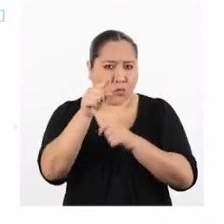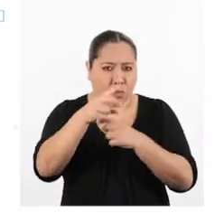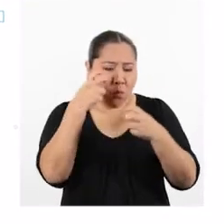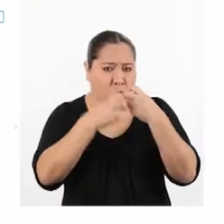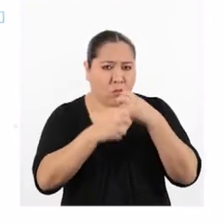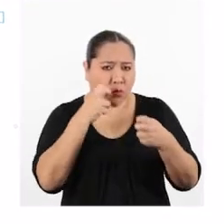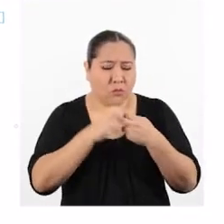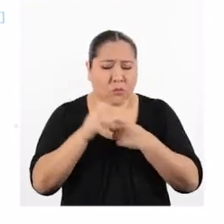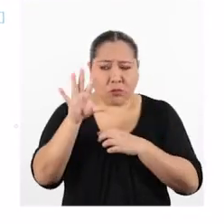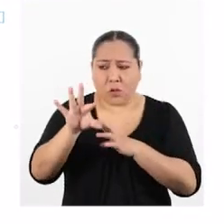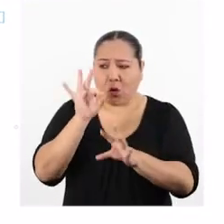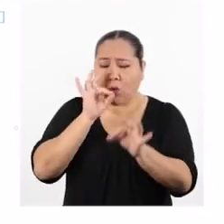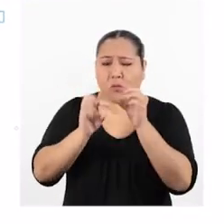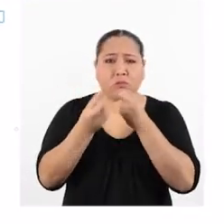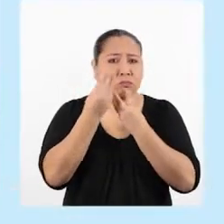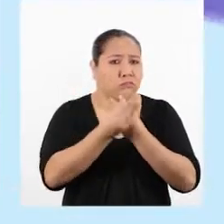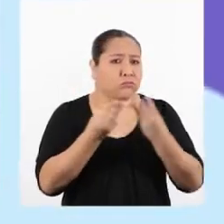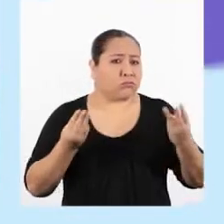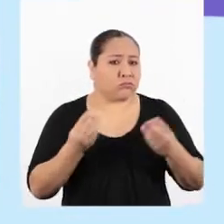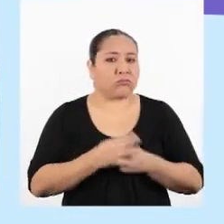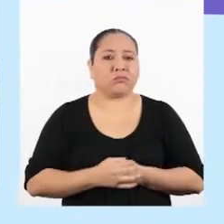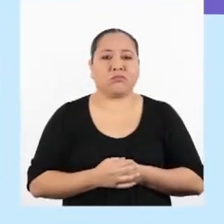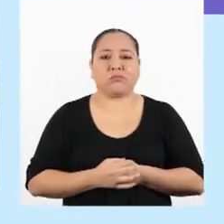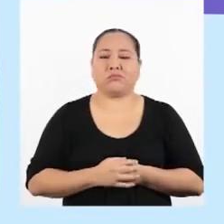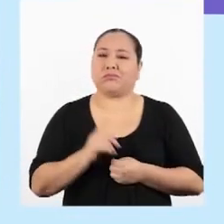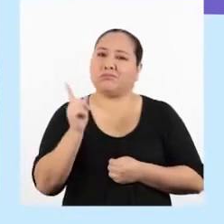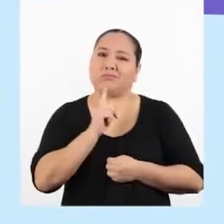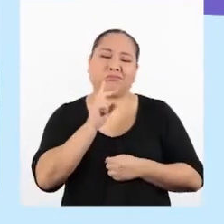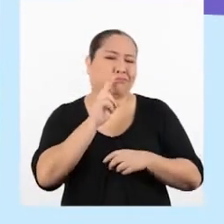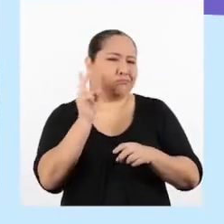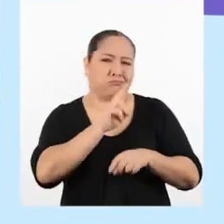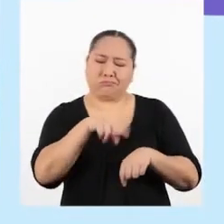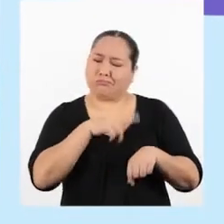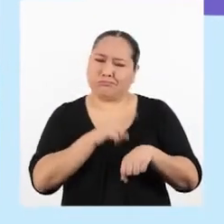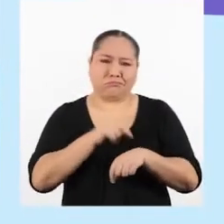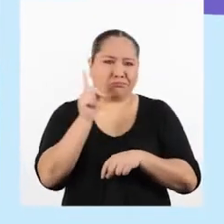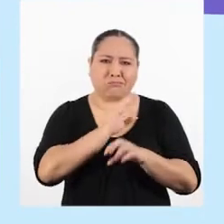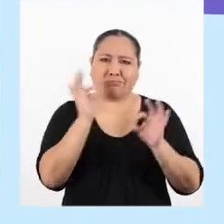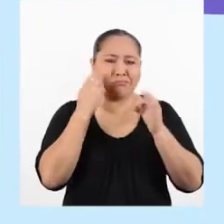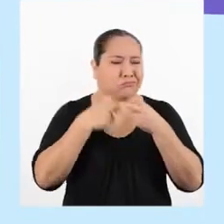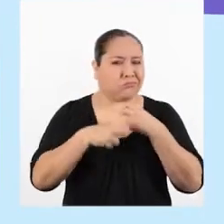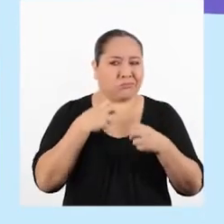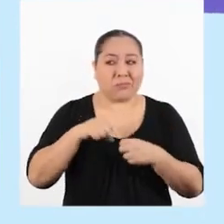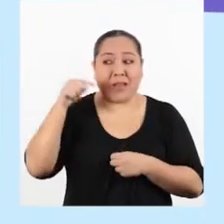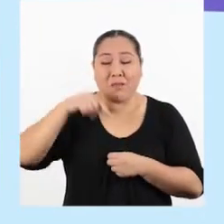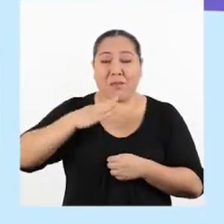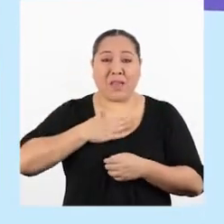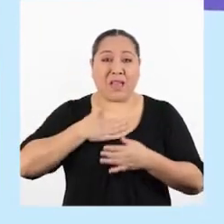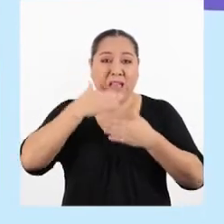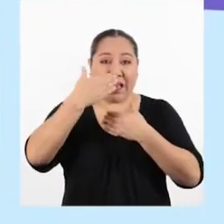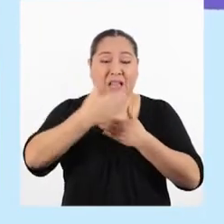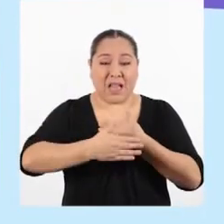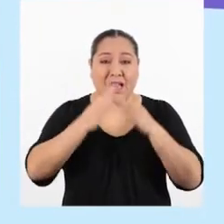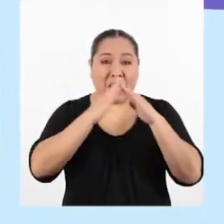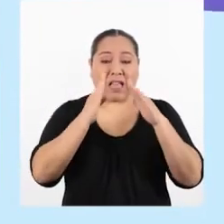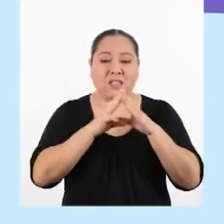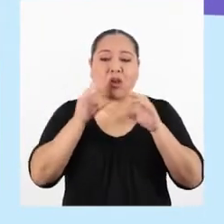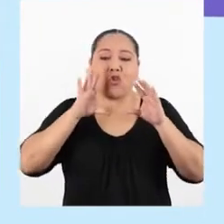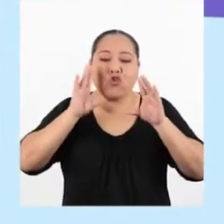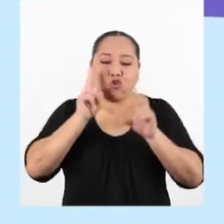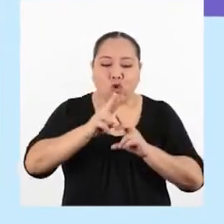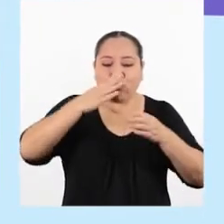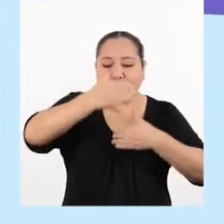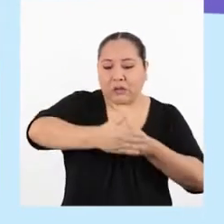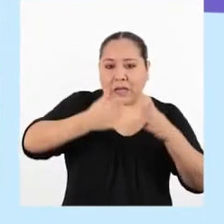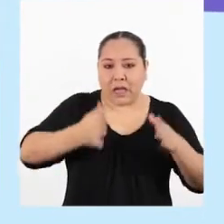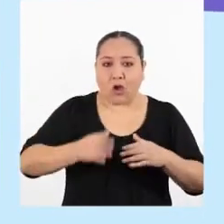problemas para encontrar los materiales? No tuve dificultades, ya que en mi casa habían dos cajas de diferente grosor y